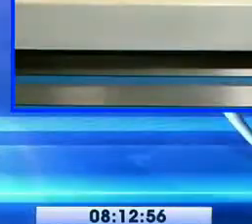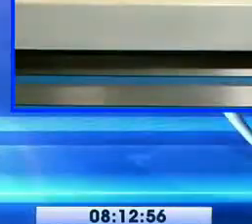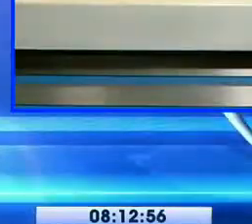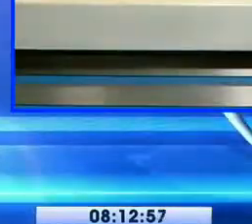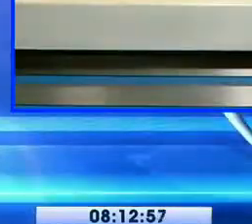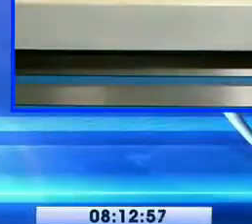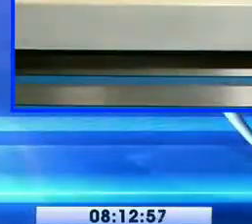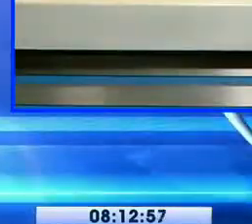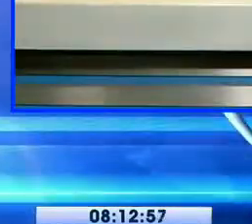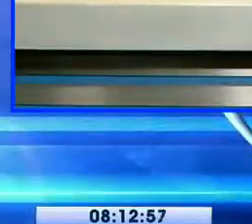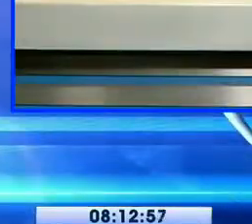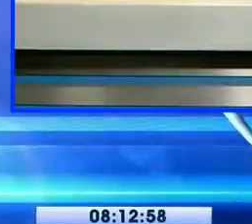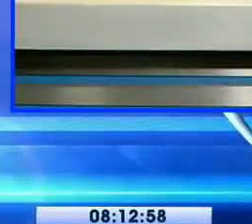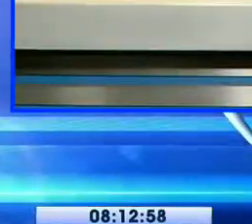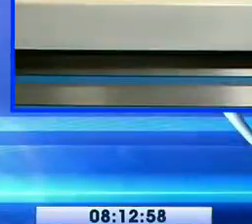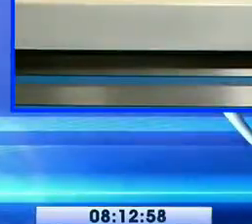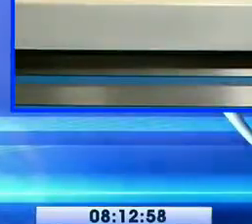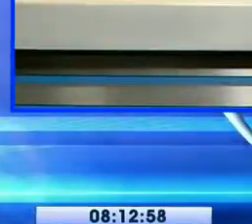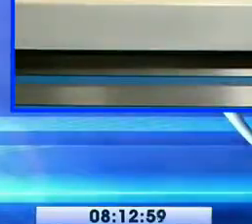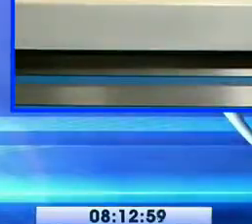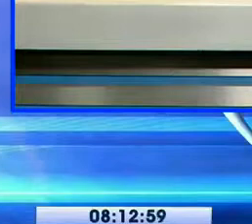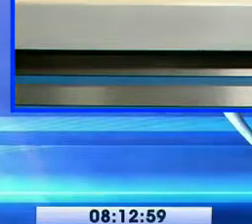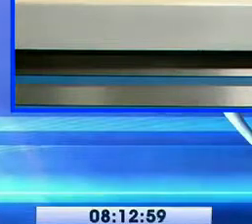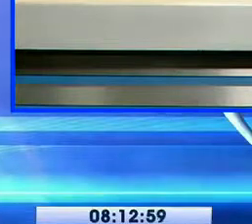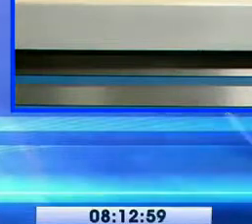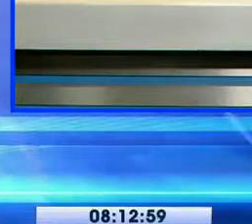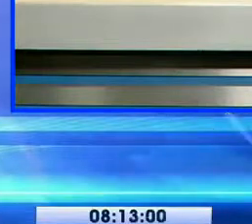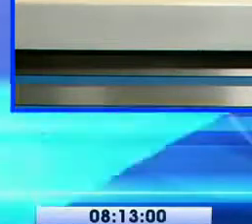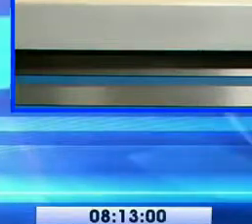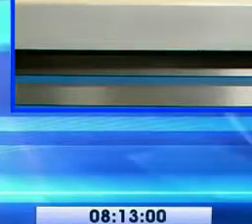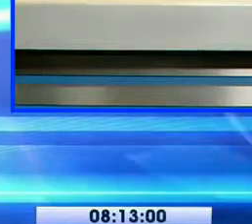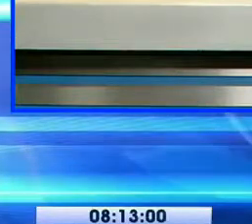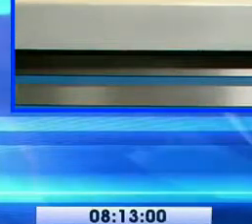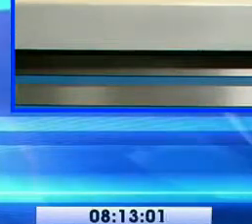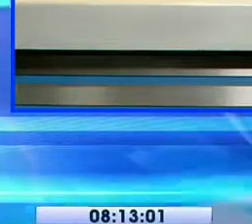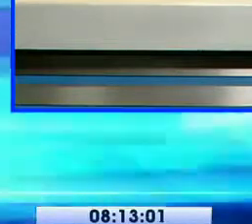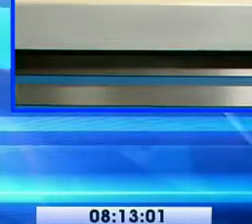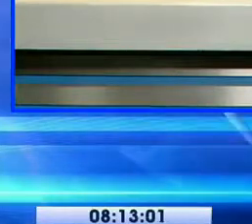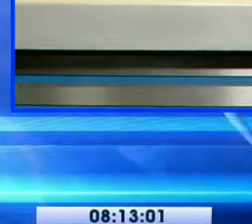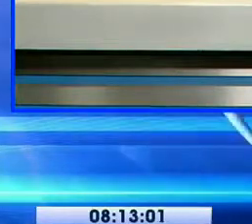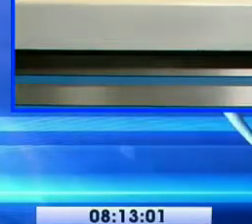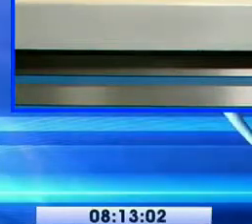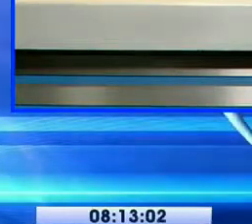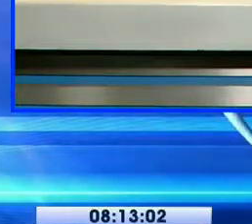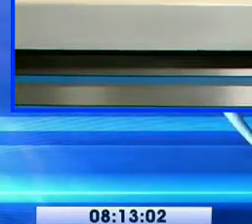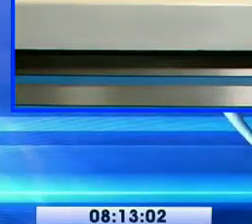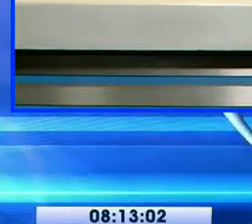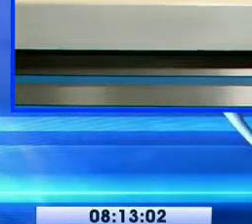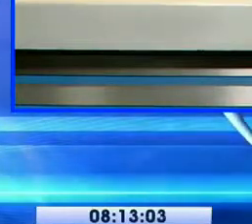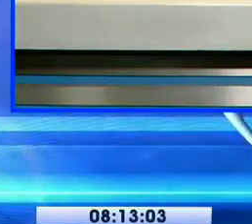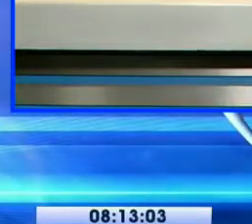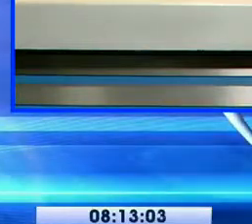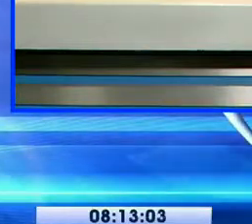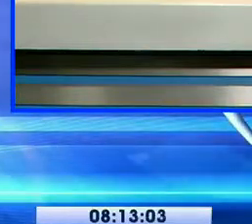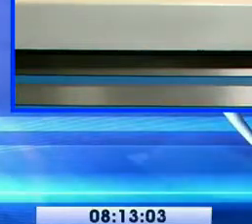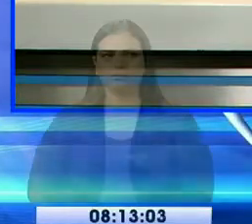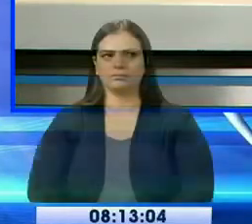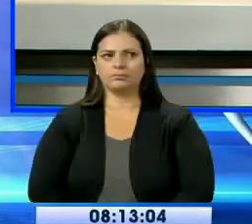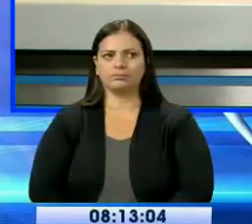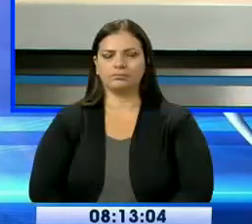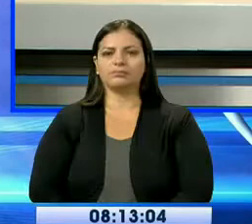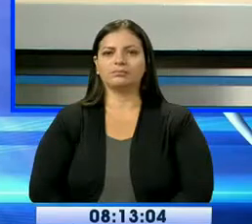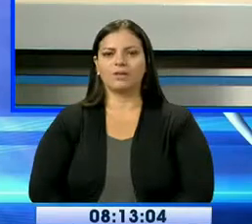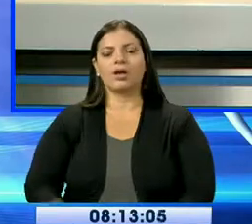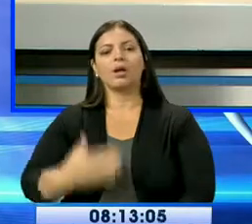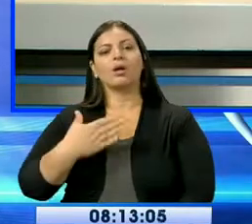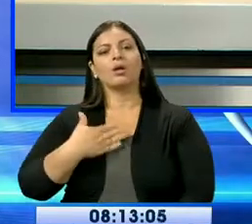Bueno, salimos de estudios para enlazarnos con Jorge Salazar. Listo para informarnos. Adelante Jorge, ¿qué tal? Buenos días. ¿Qué tal? Muy buenos